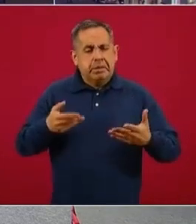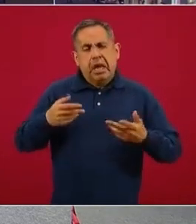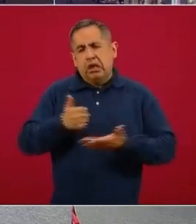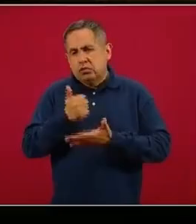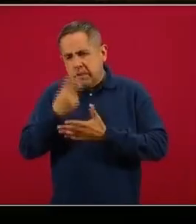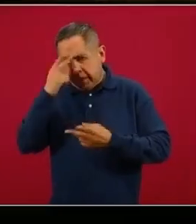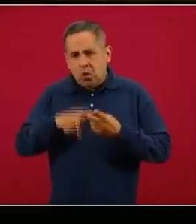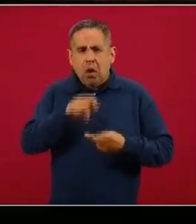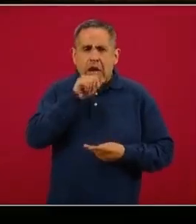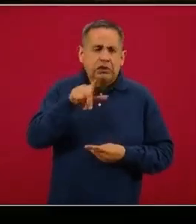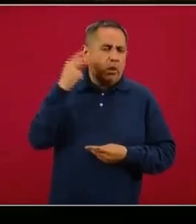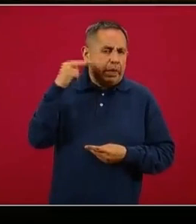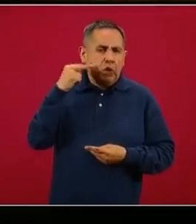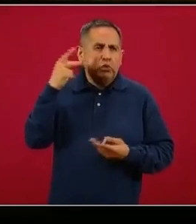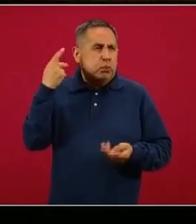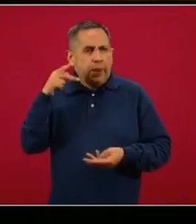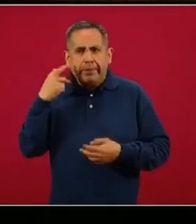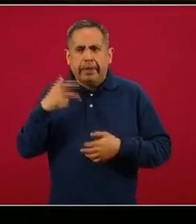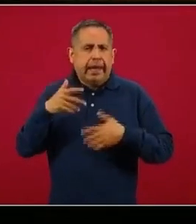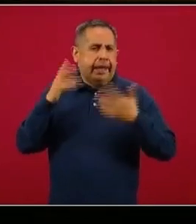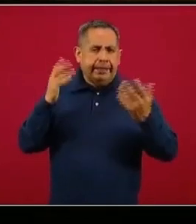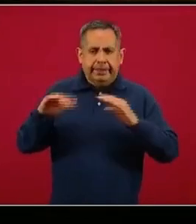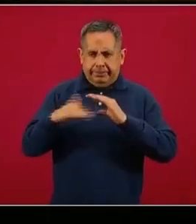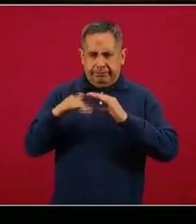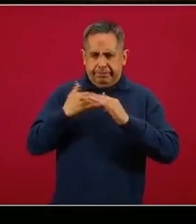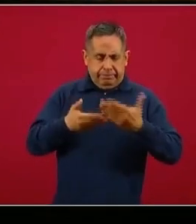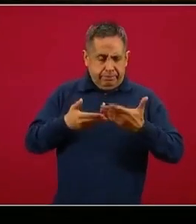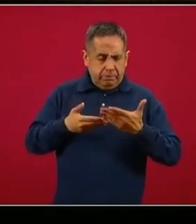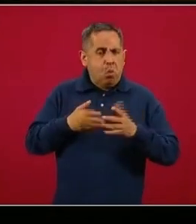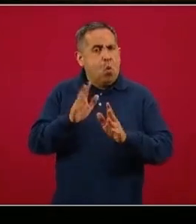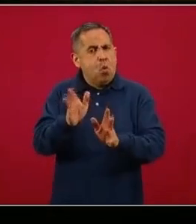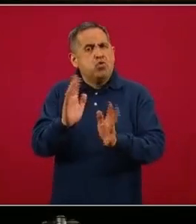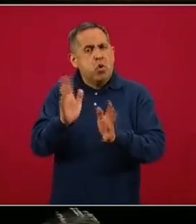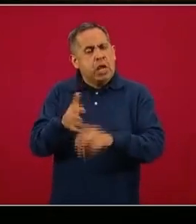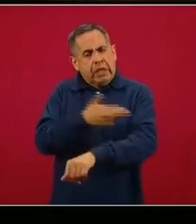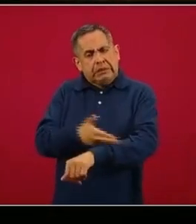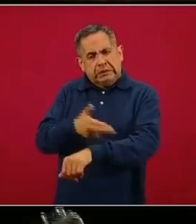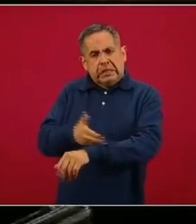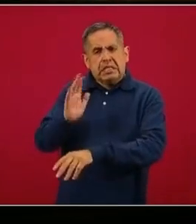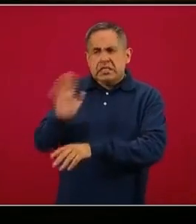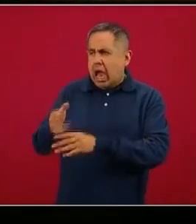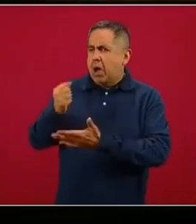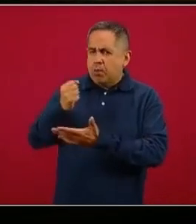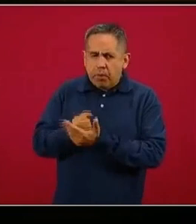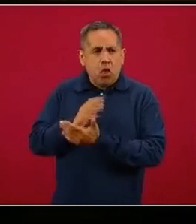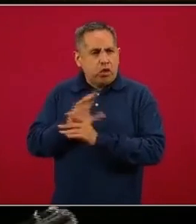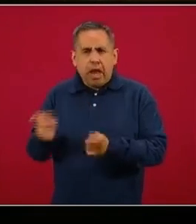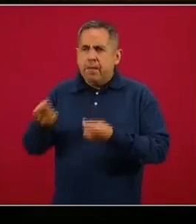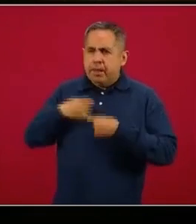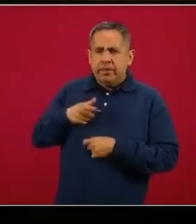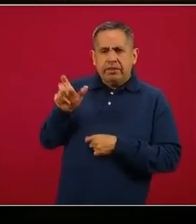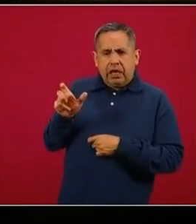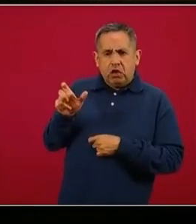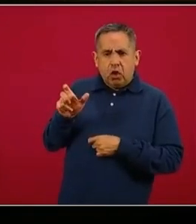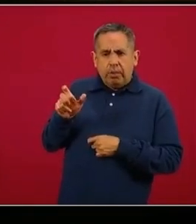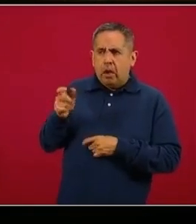de México, Jalisco, Veracruz, Puebla, que hablan que ellos ya hicieron todos los trámites, ya les aprobaron, ya les dieron su tarjeta, pero